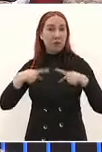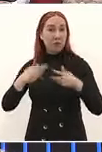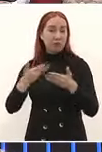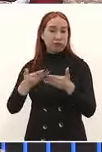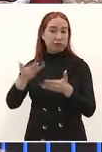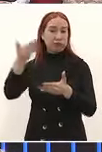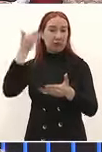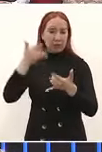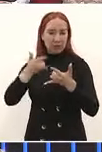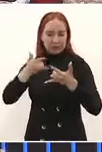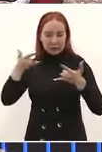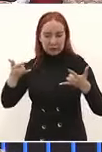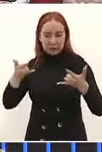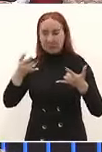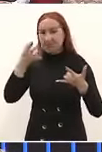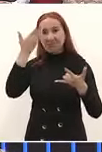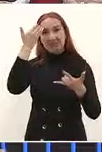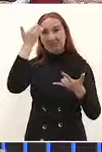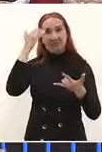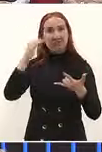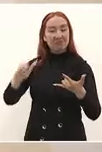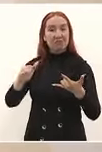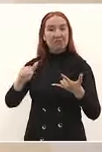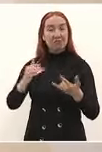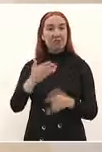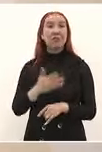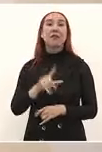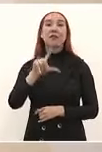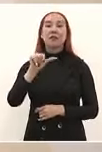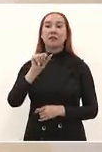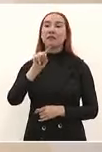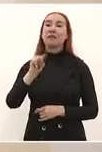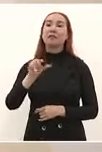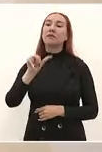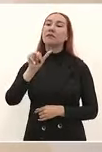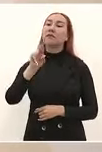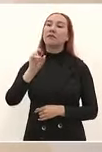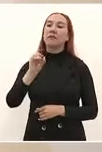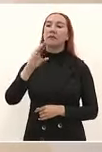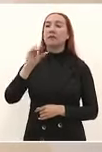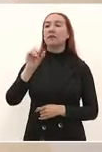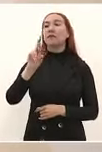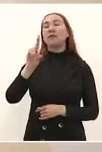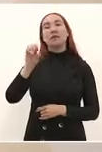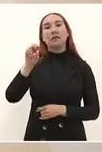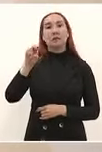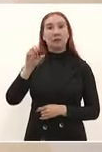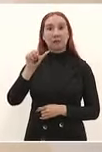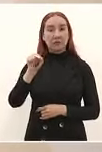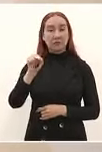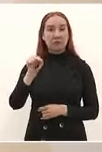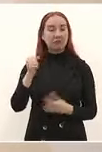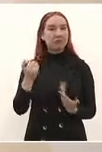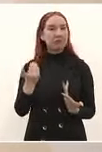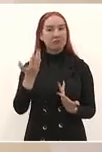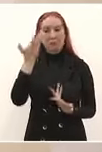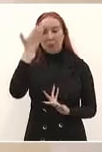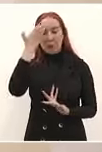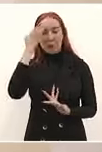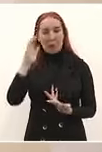el general Cárdenas pues no